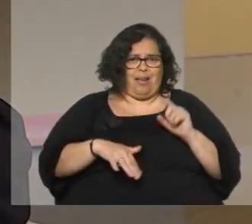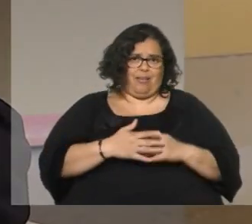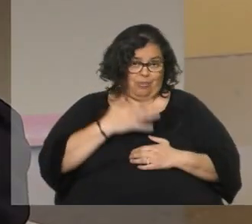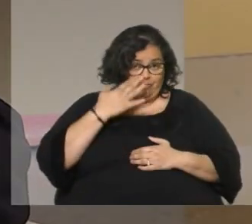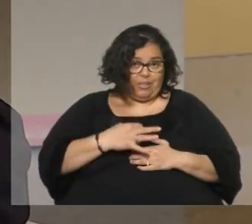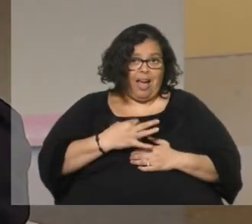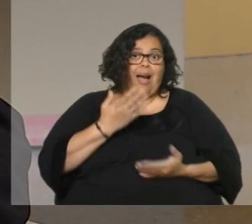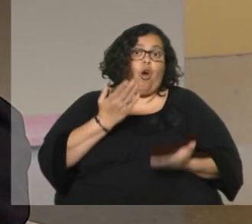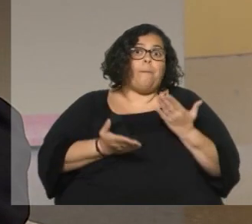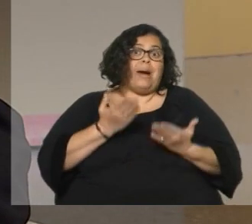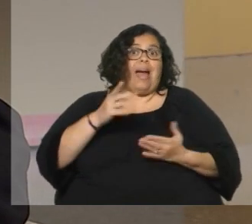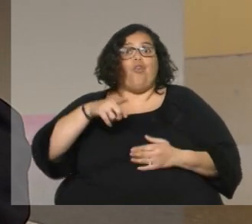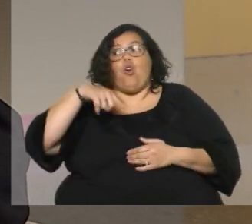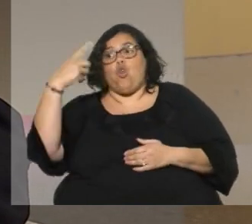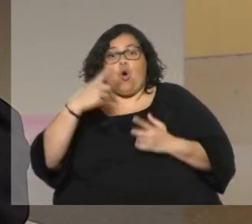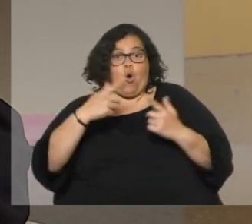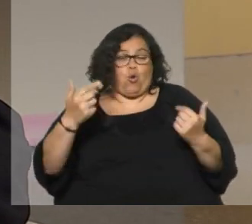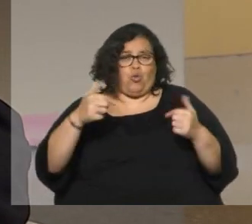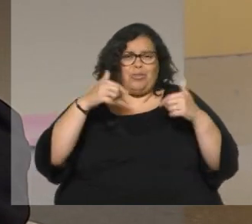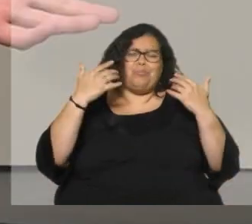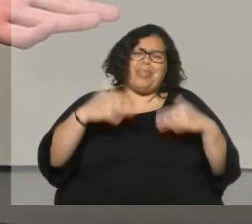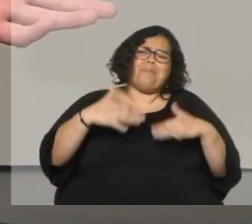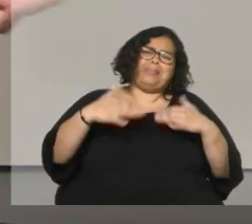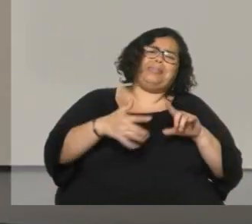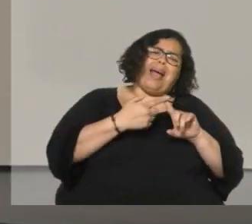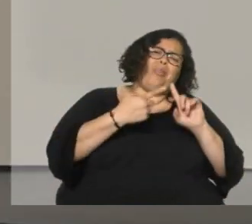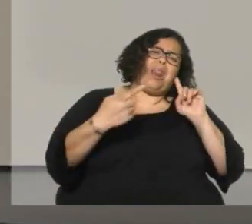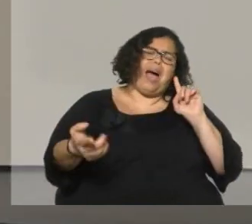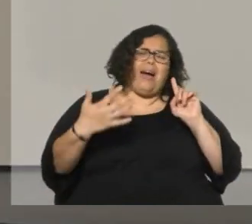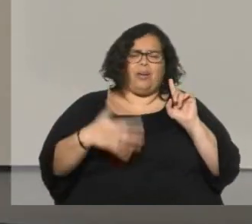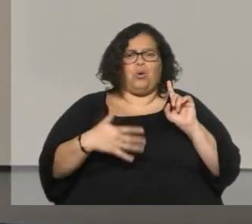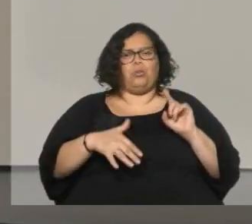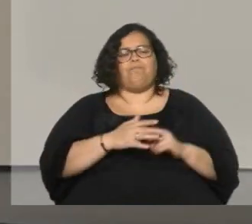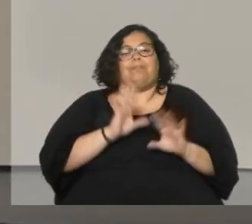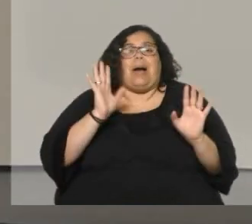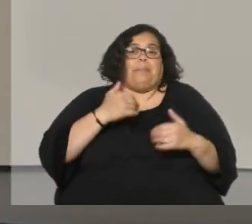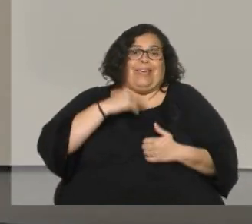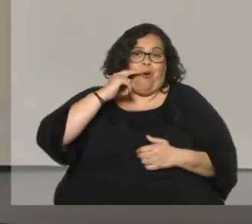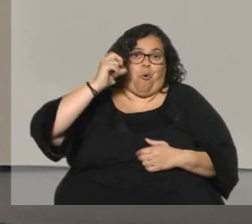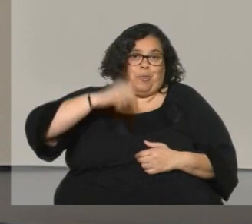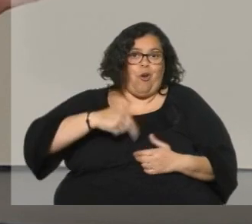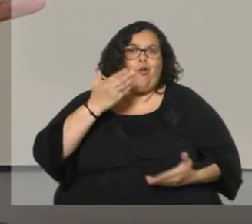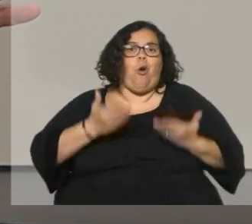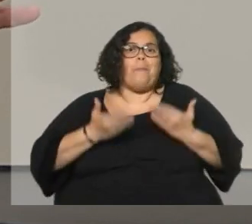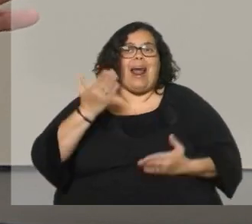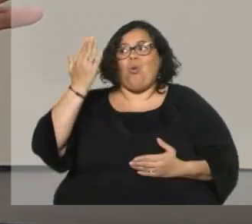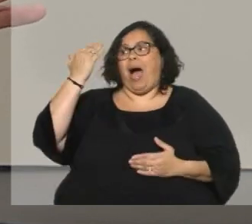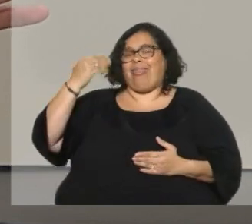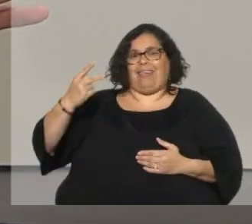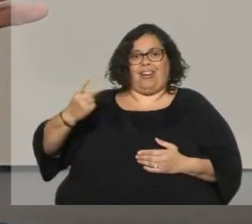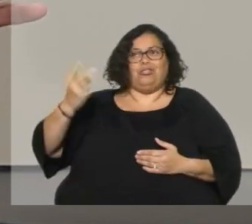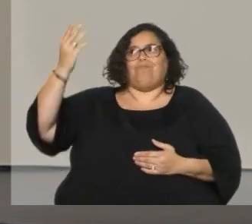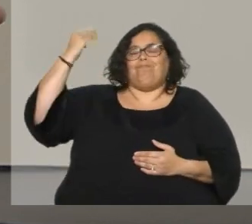comparado con otros ámbitos también claro y con otros años, con aquellos años donde el